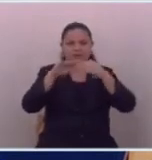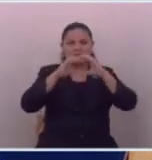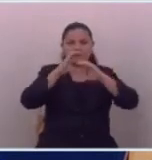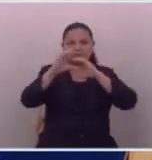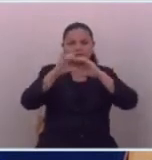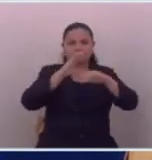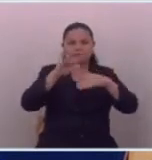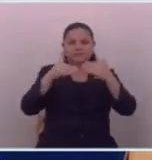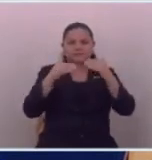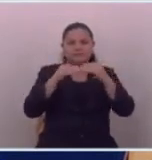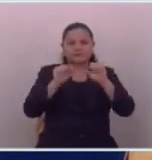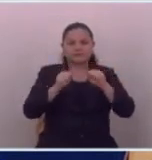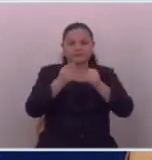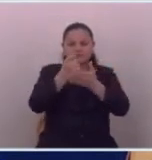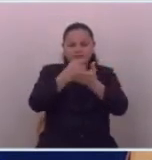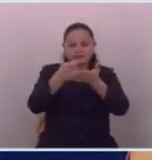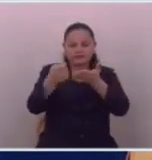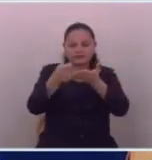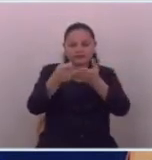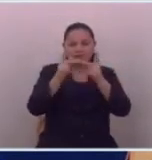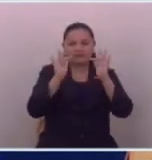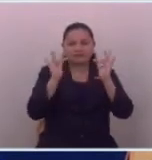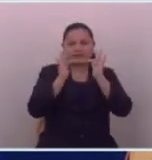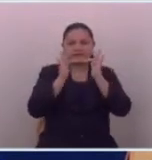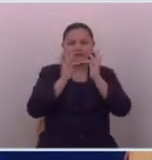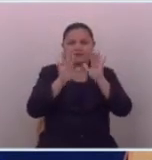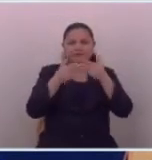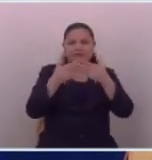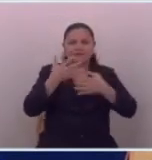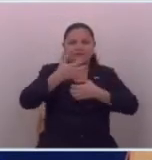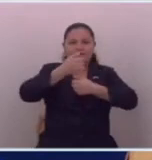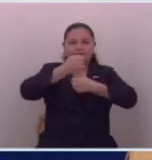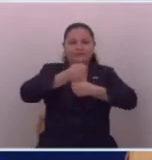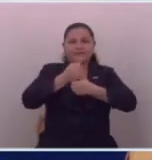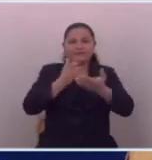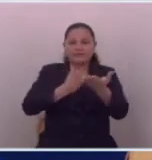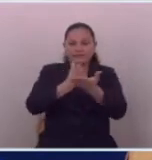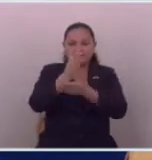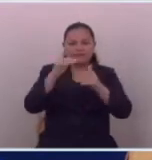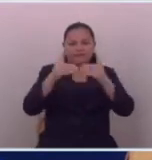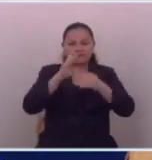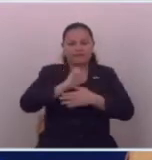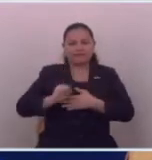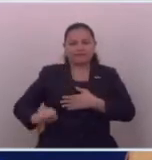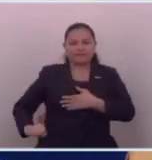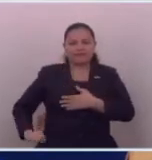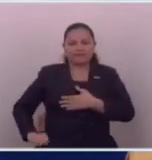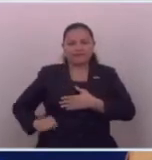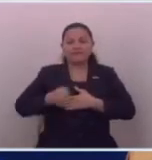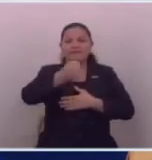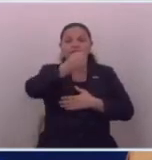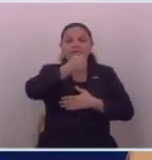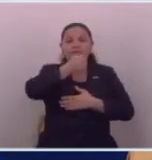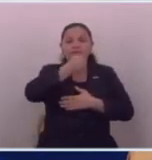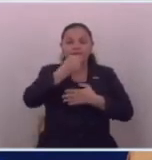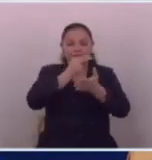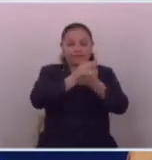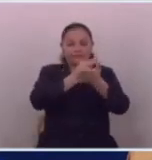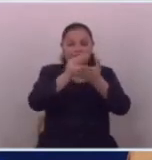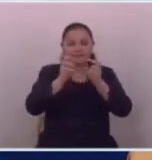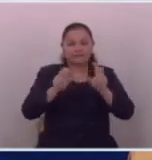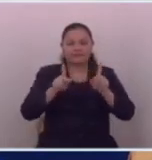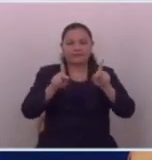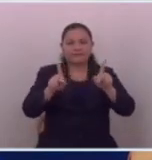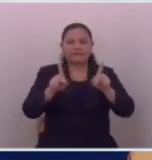de comunicación, escritos y digitales, para garantizar el acceso de los salvadoreños a información veraz y